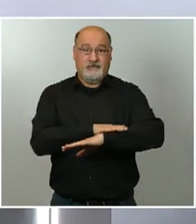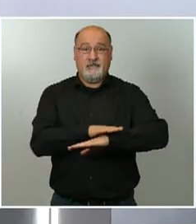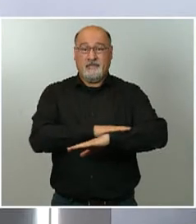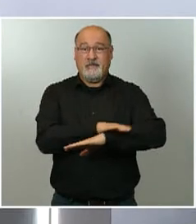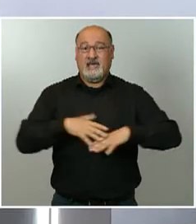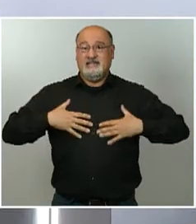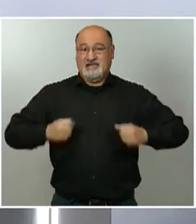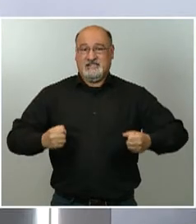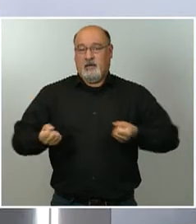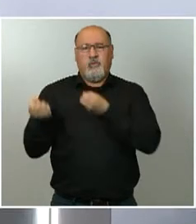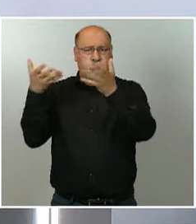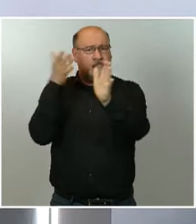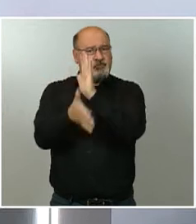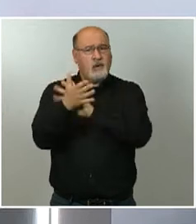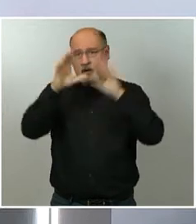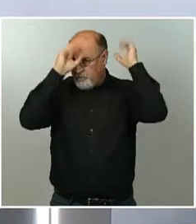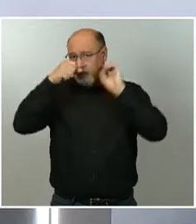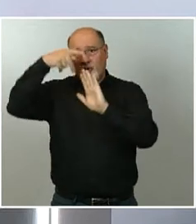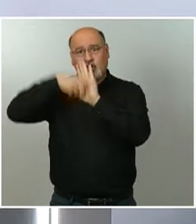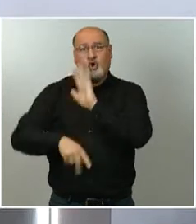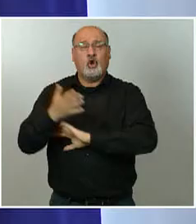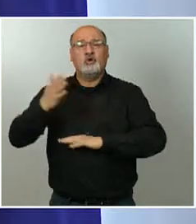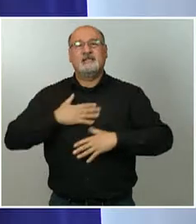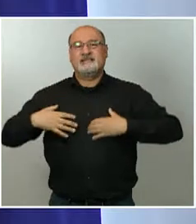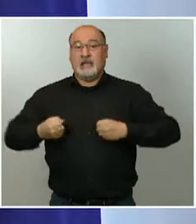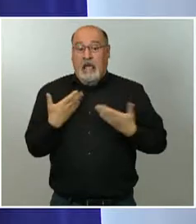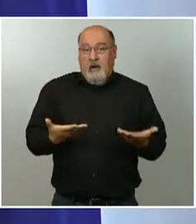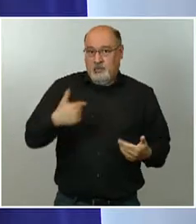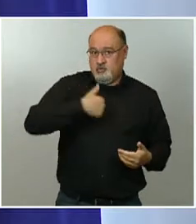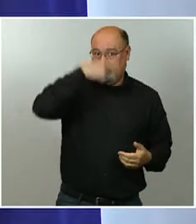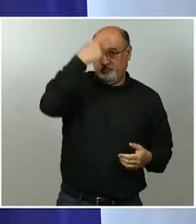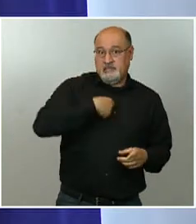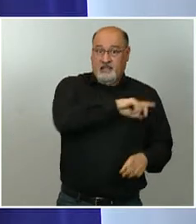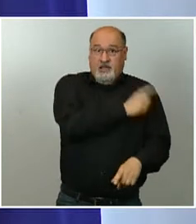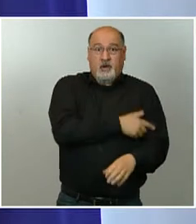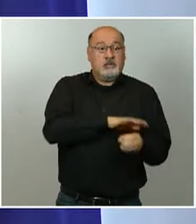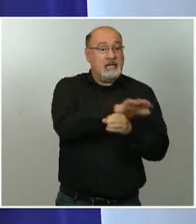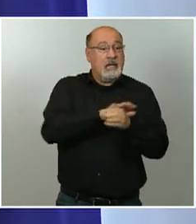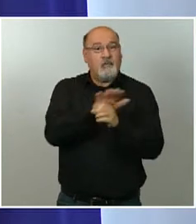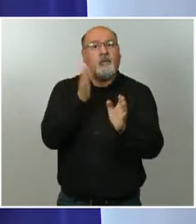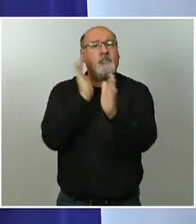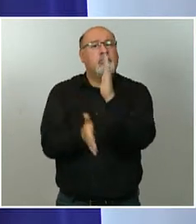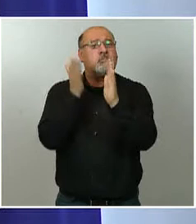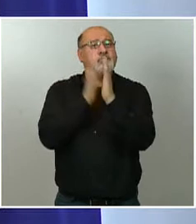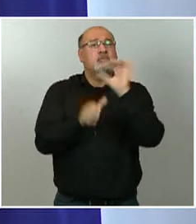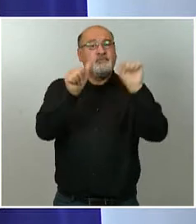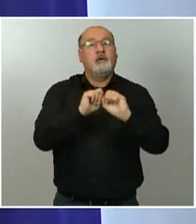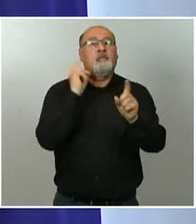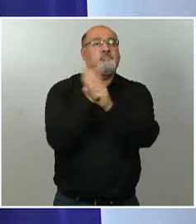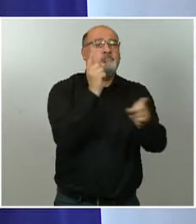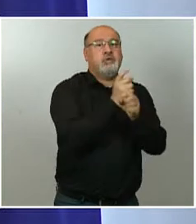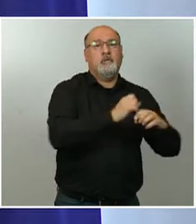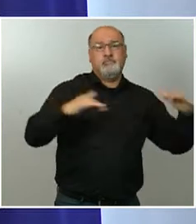el sanitario, pero yo les digo, ya les adelanto, que en aquellos partidos de las dos jornadas que quedan de